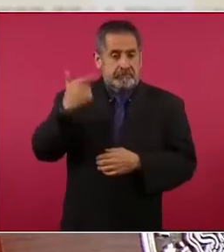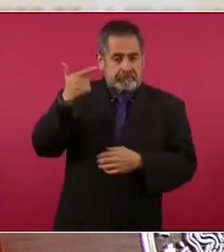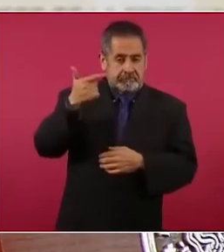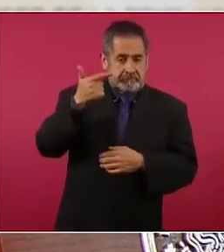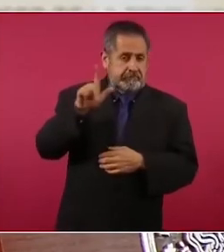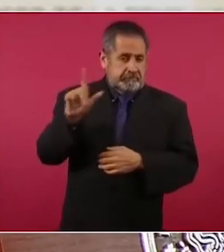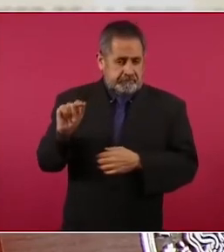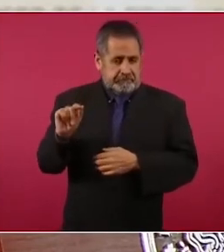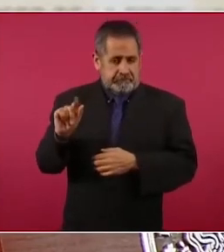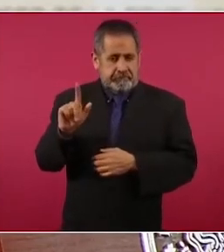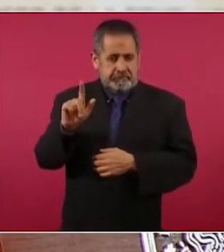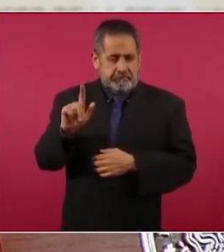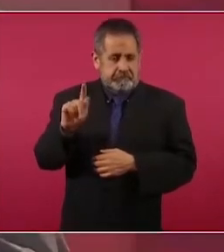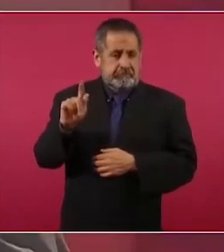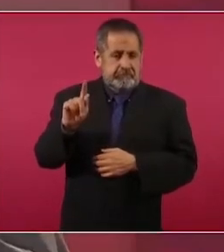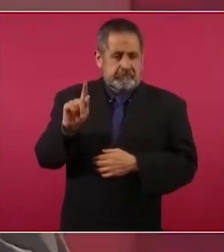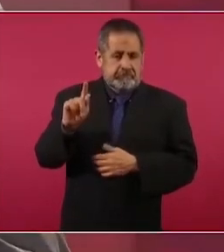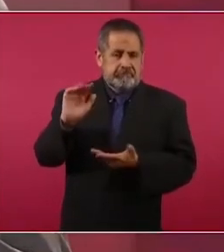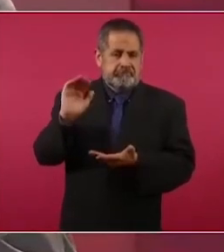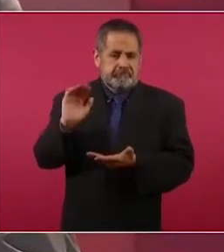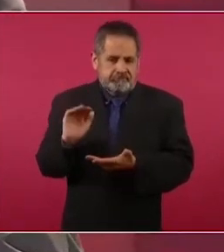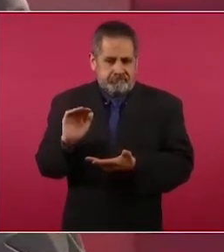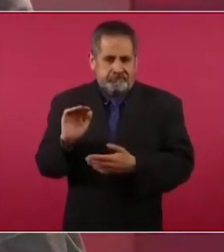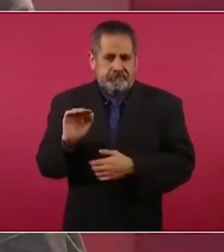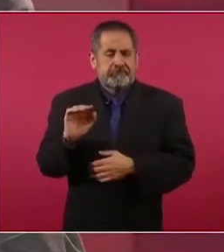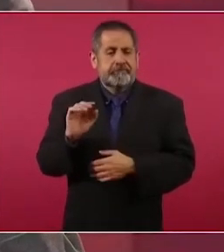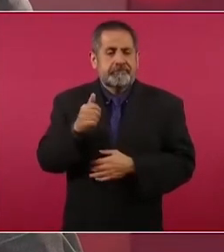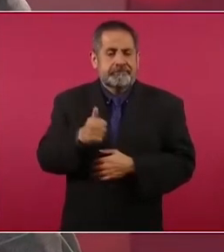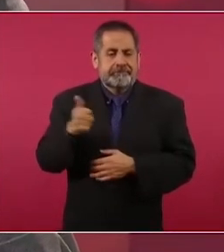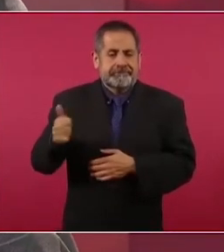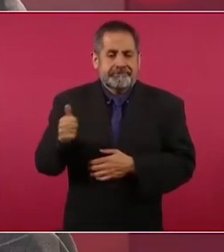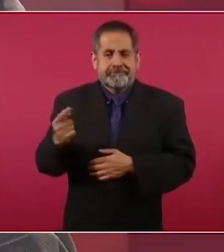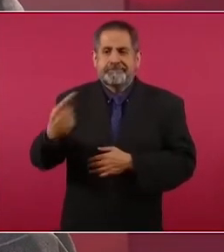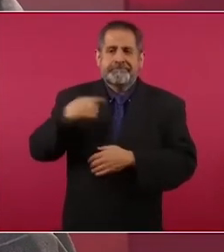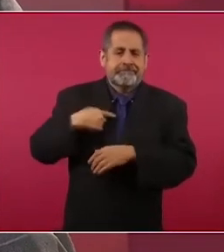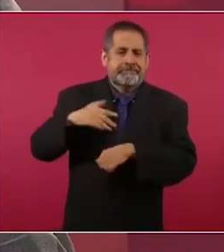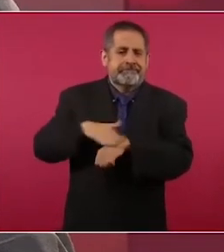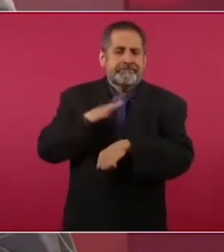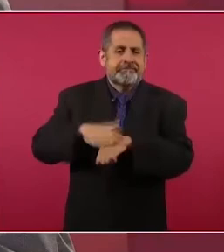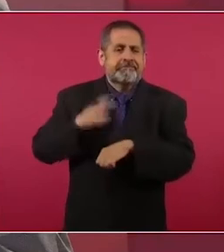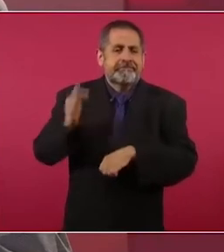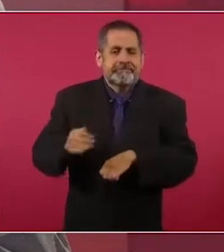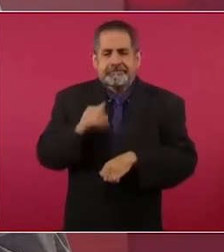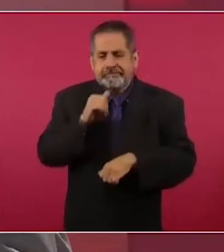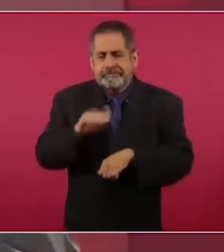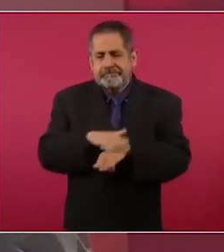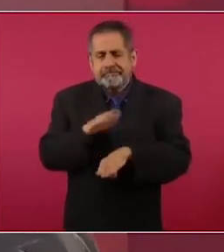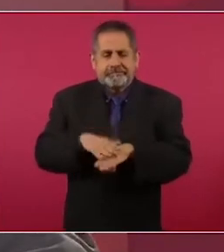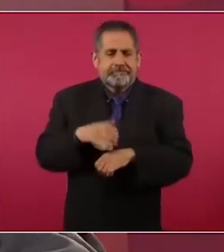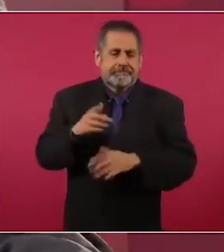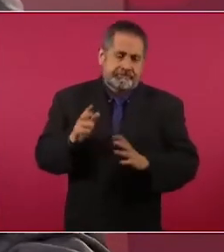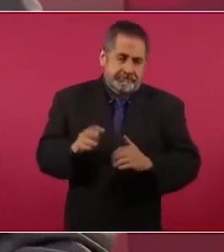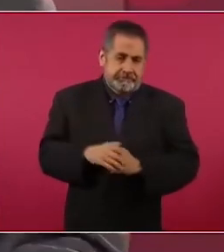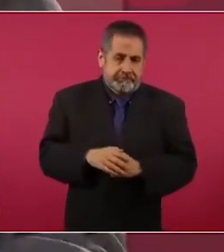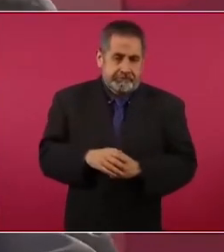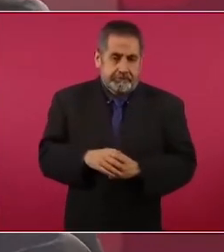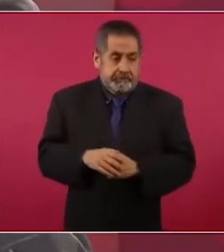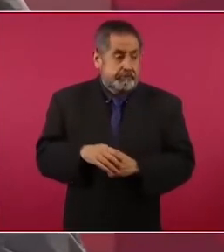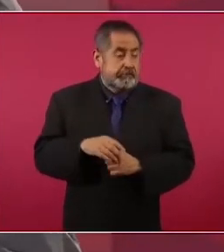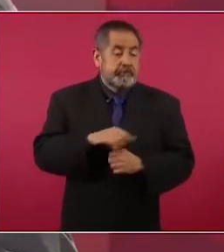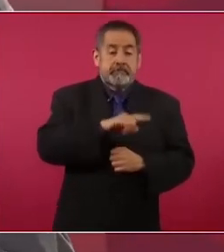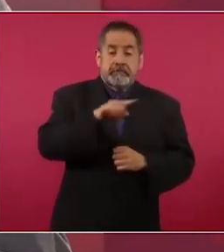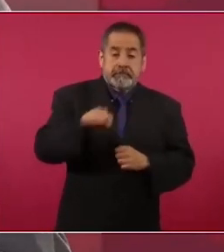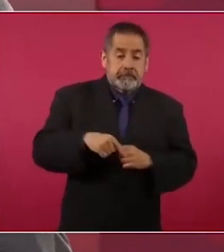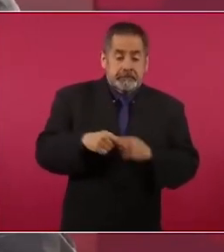y bajé a 66% y viene el escándalo.